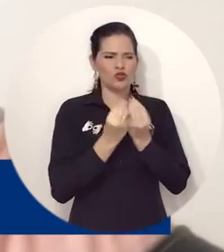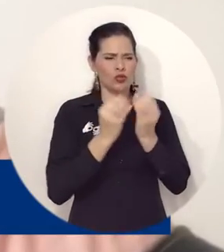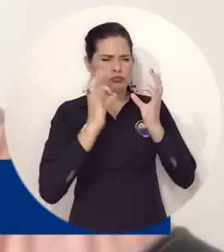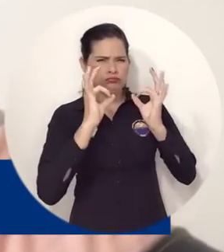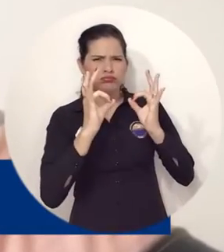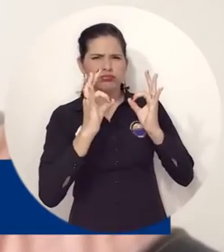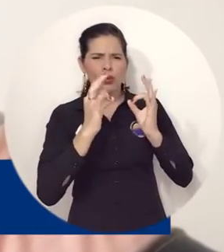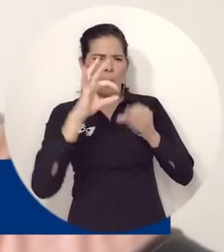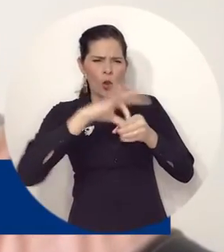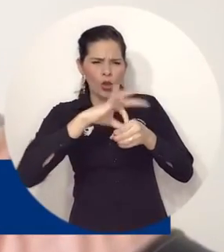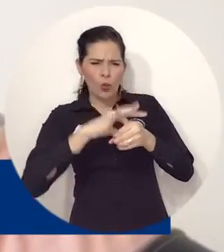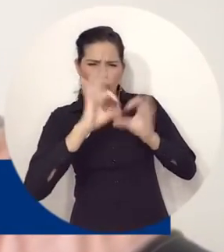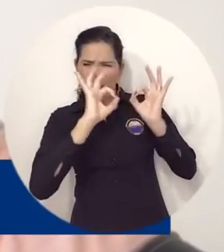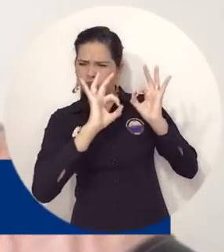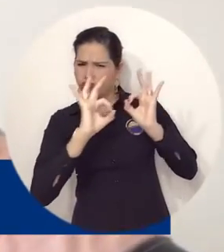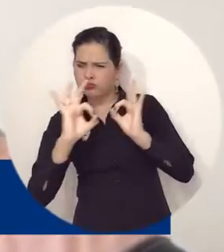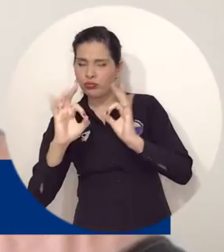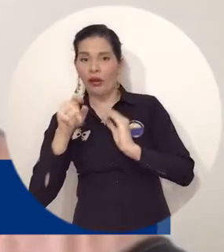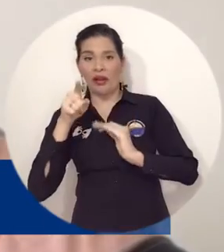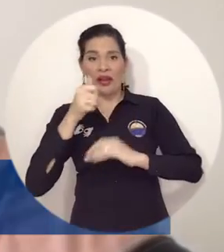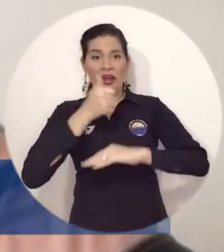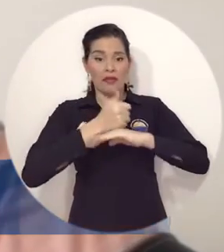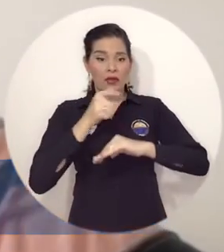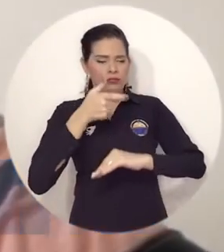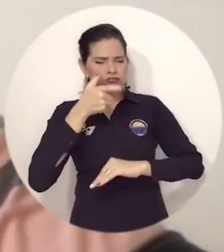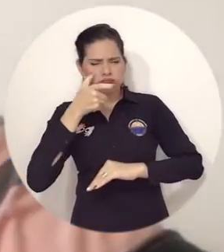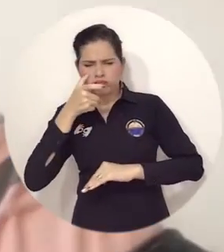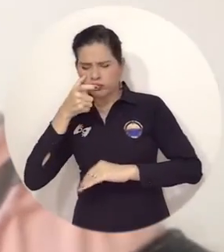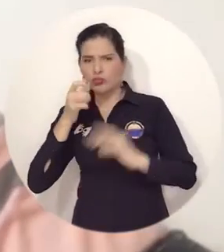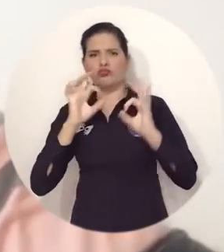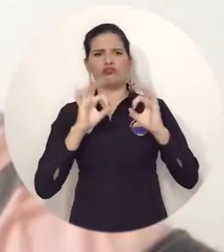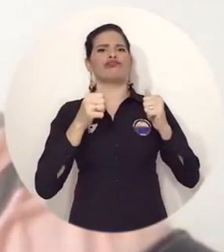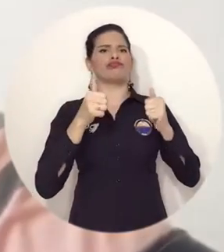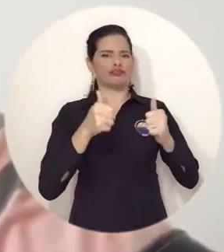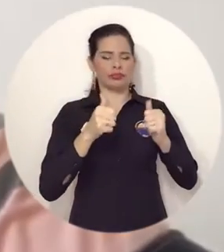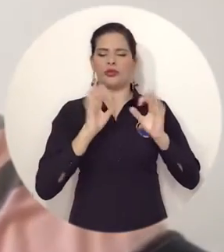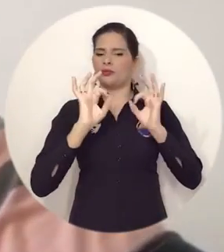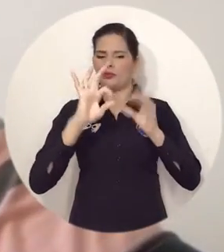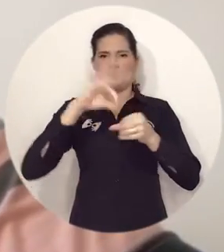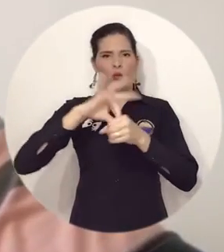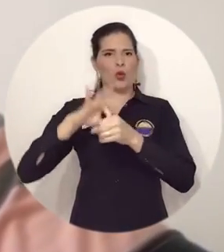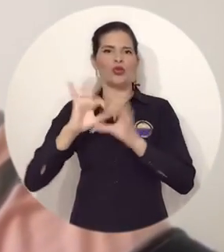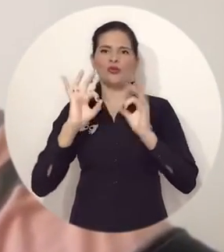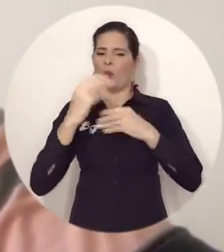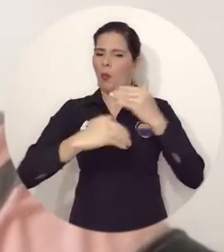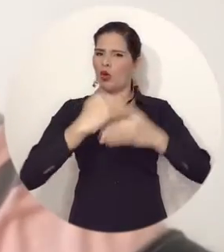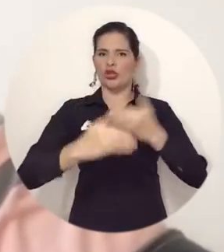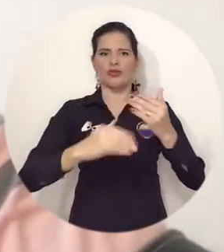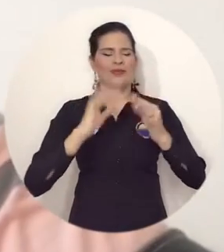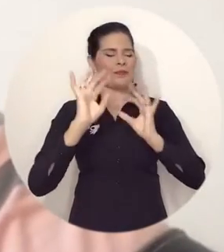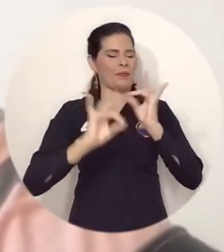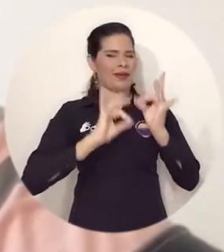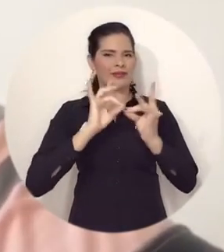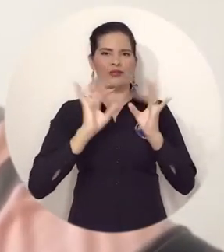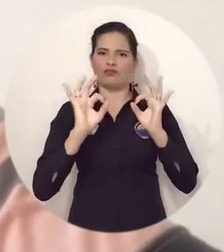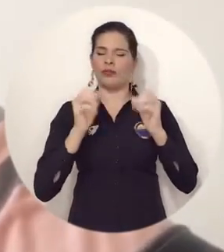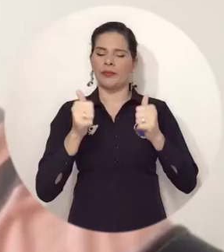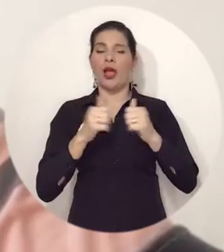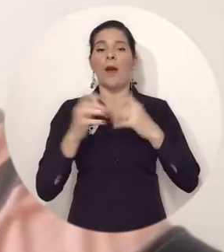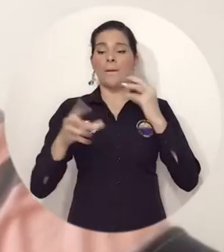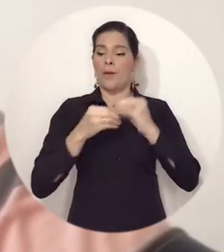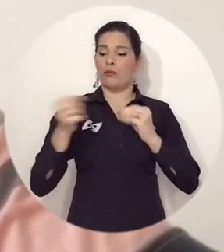detallado de cómo surgió todo el proceso para llevar a la consulta de rector. Asimismo, se